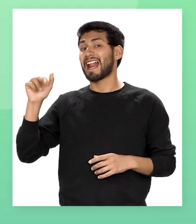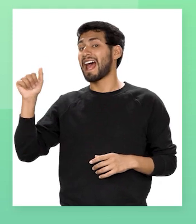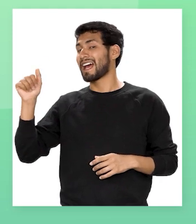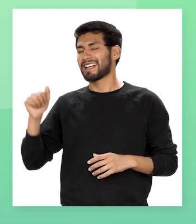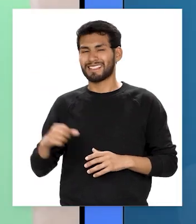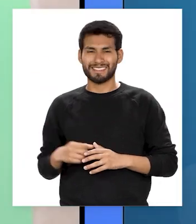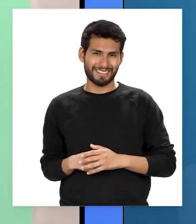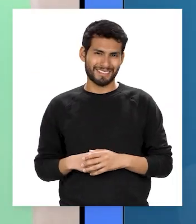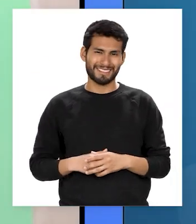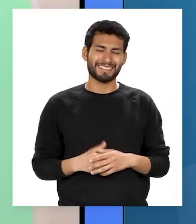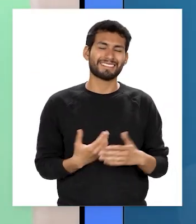Tarará